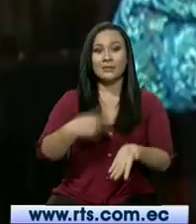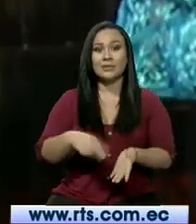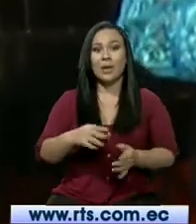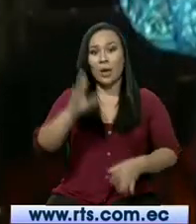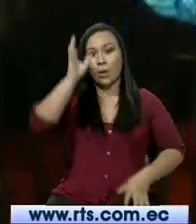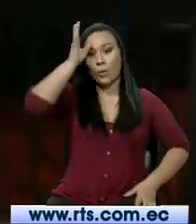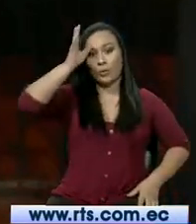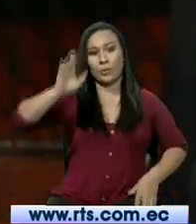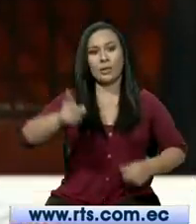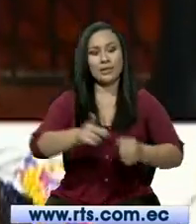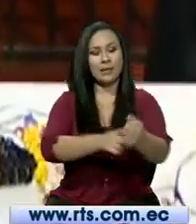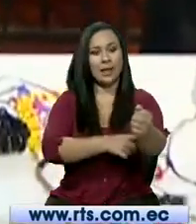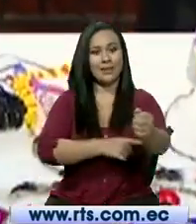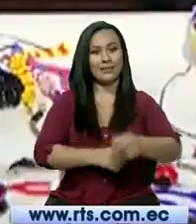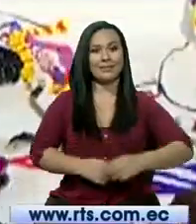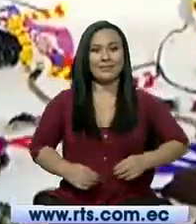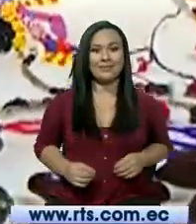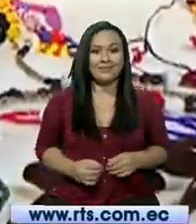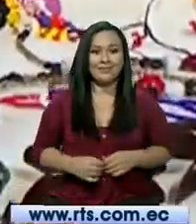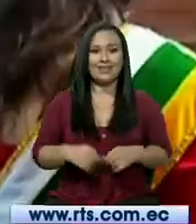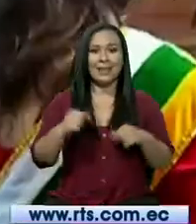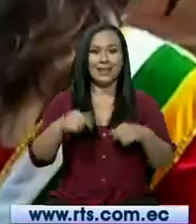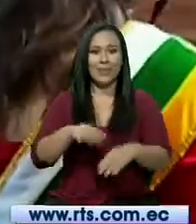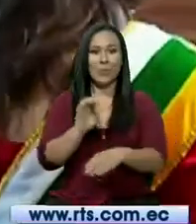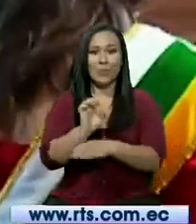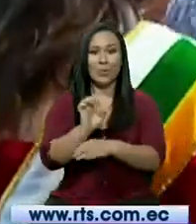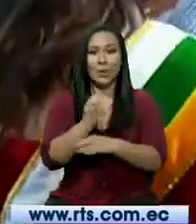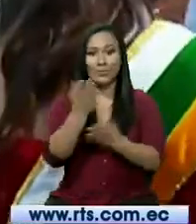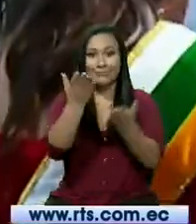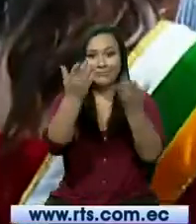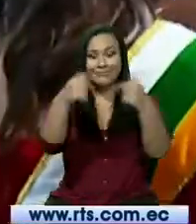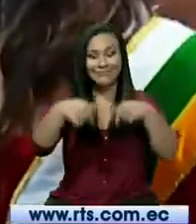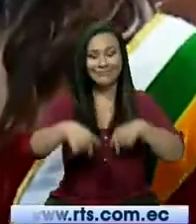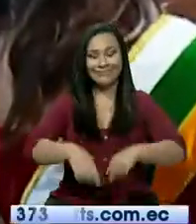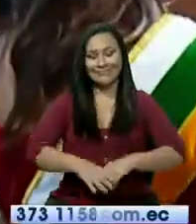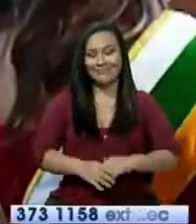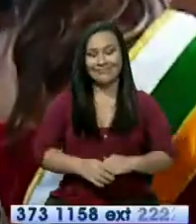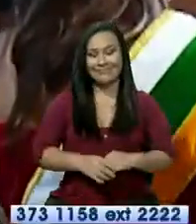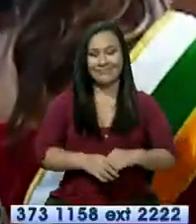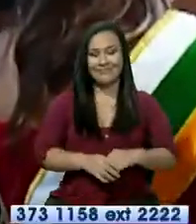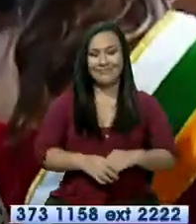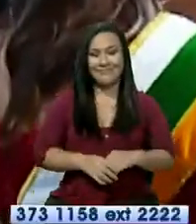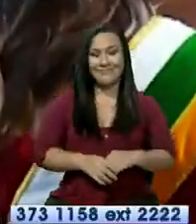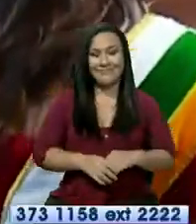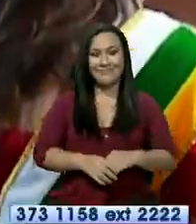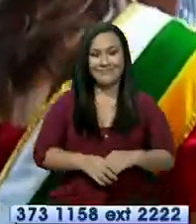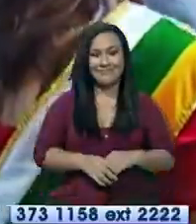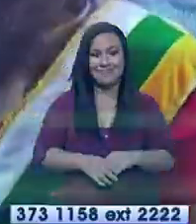resalta las tradiciones de nuestro país, informó Adriana Peralta.